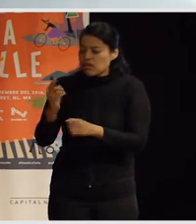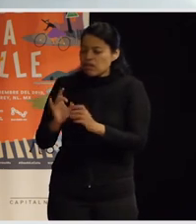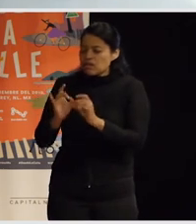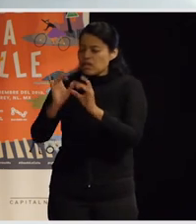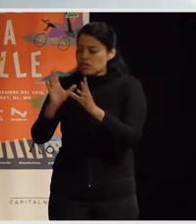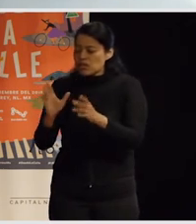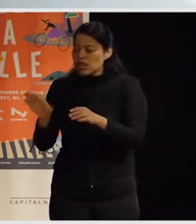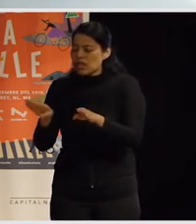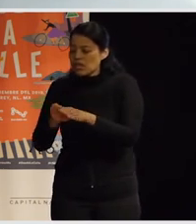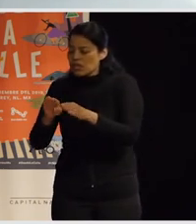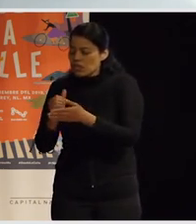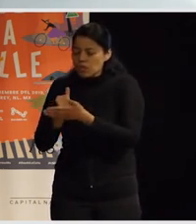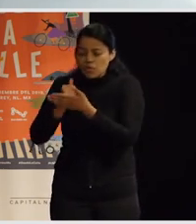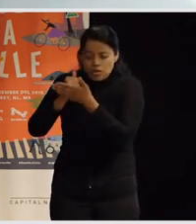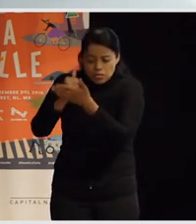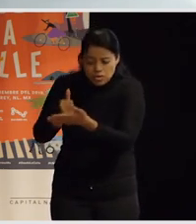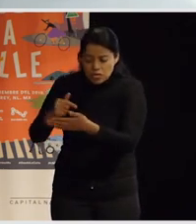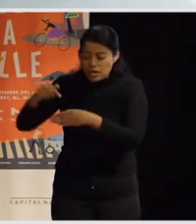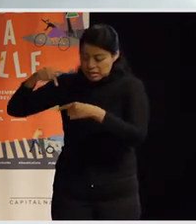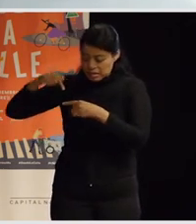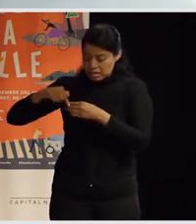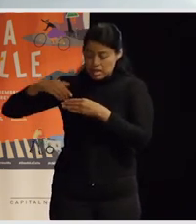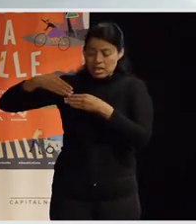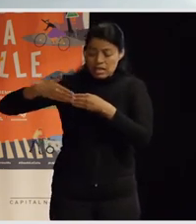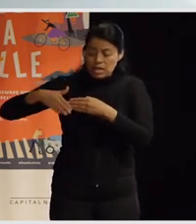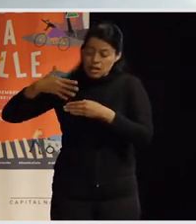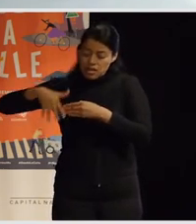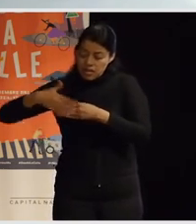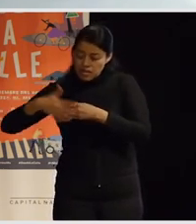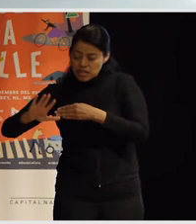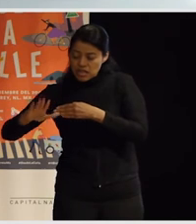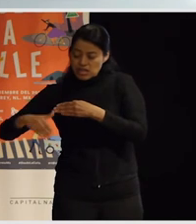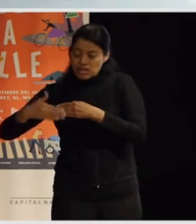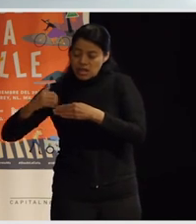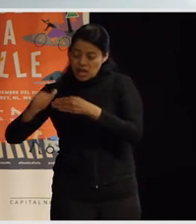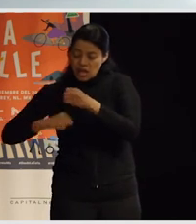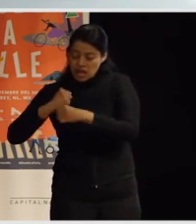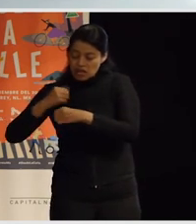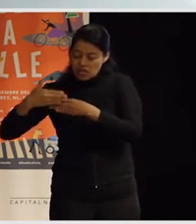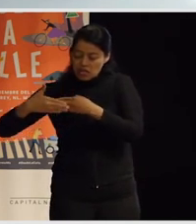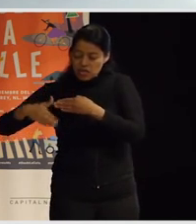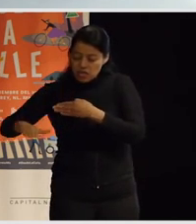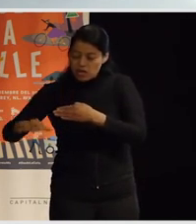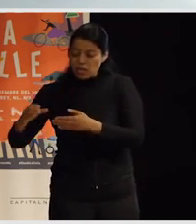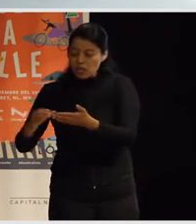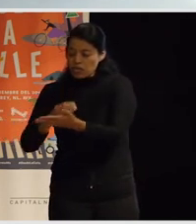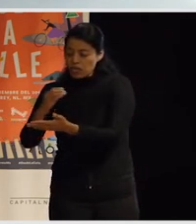capacidad de gestión vamos a tener en X años cuando en realidad todo el centro de las ciudades esté en manos de